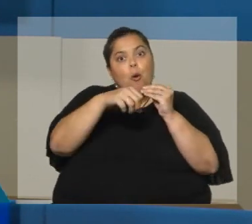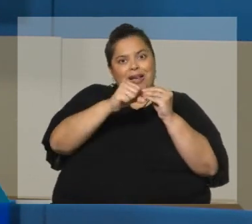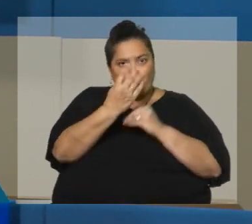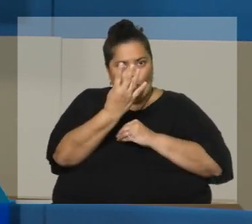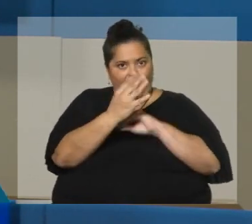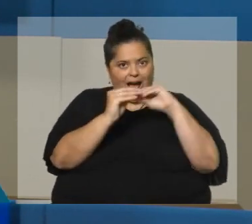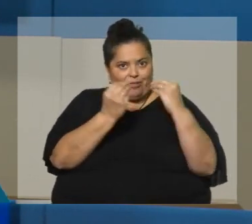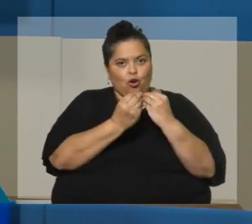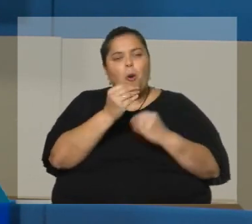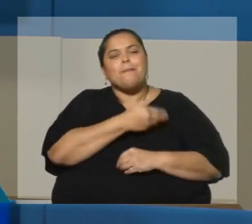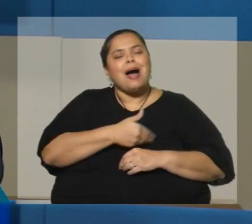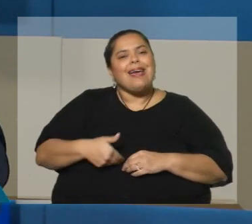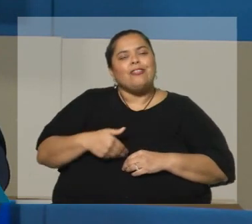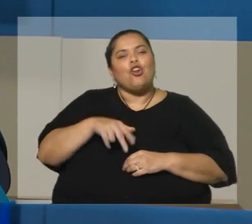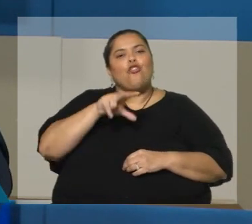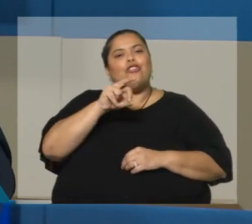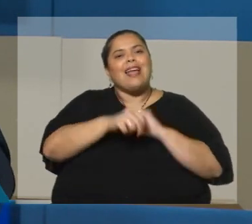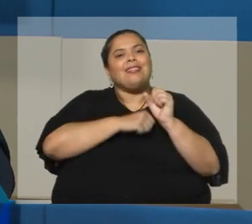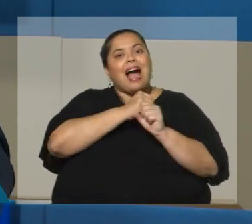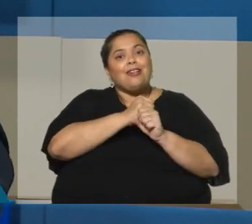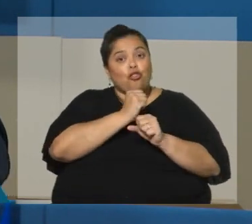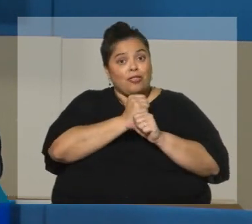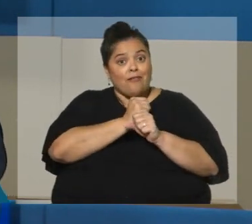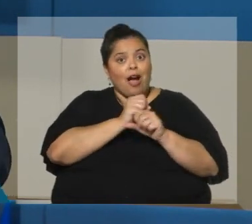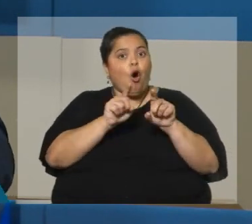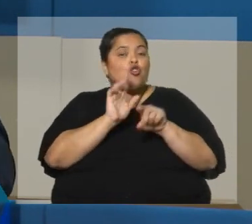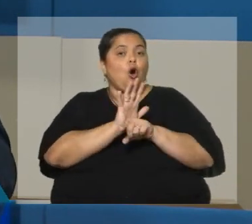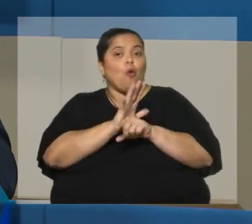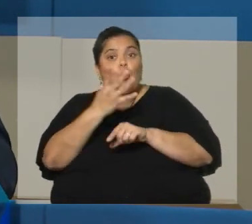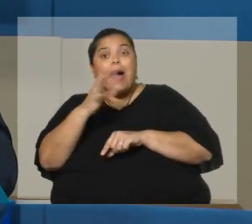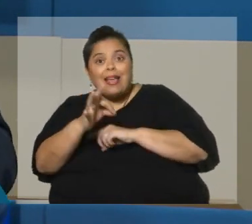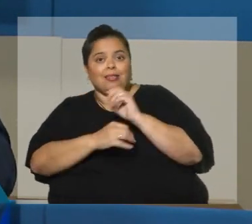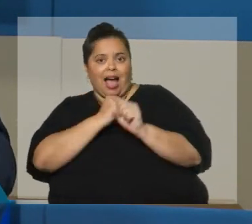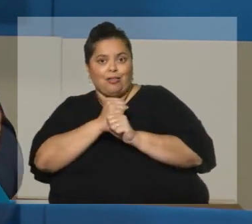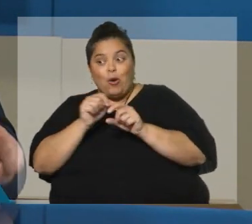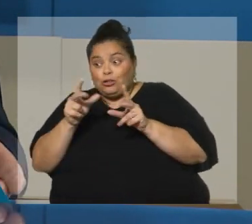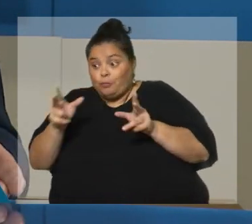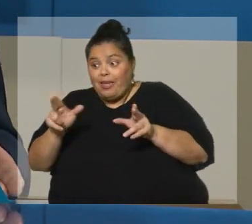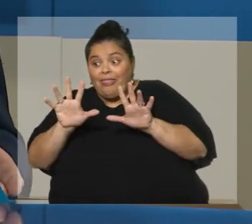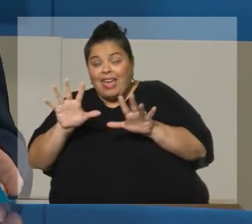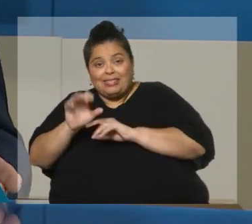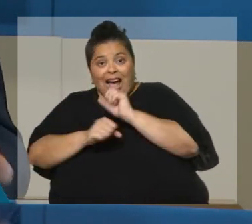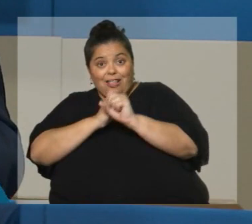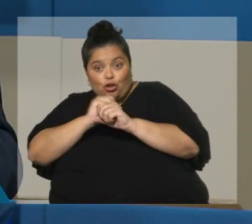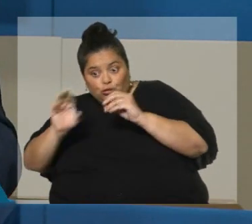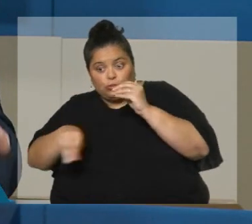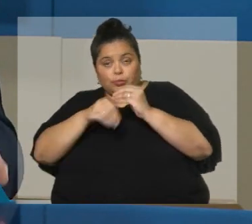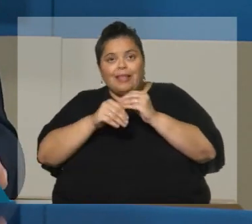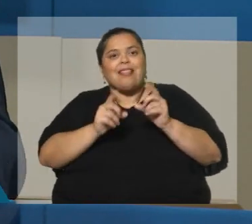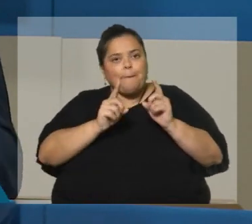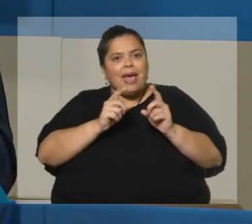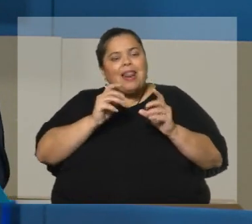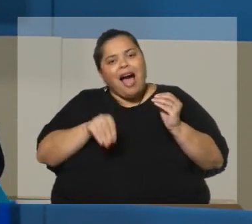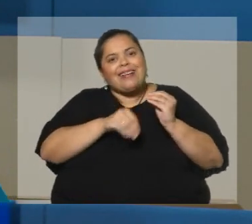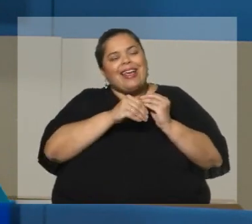30 años de trabajo es como si tuviera 40. Y esos 10 años más también se le agregan a la edad. Por lo tanto, si